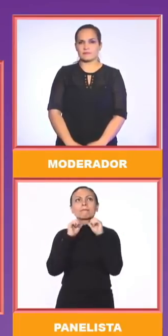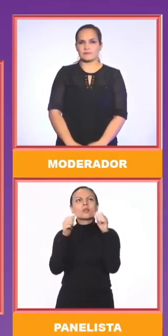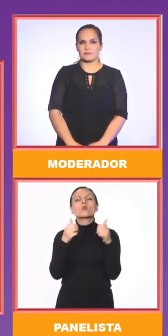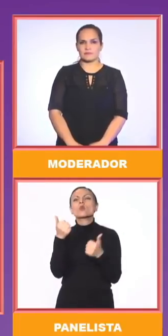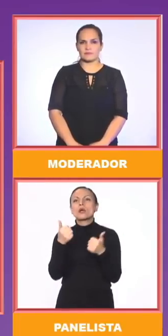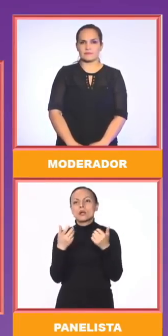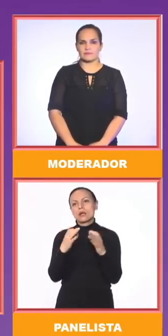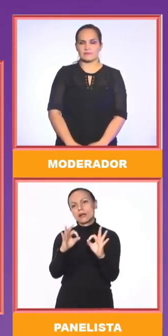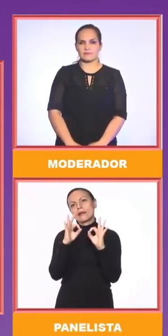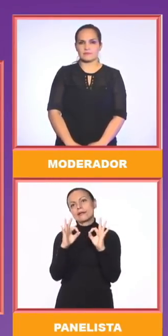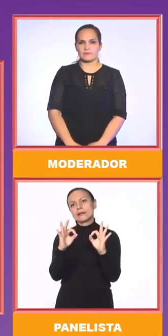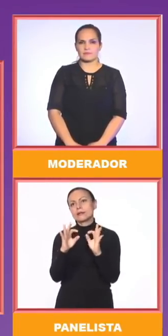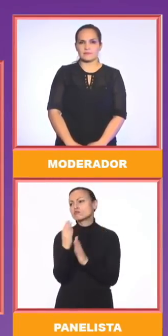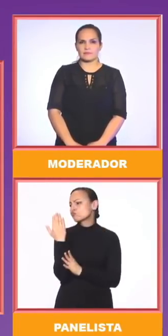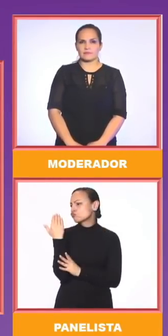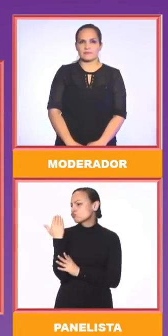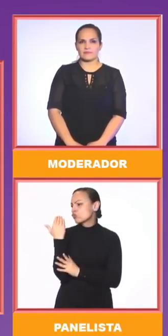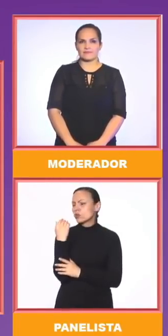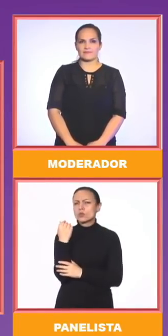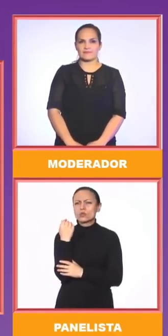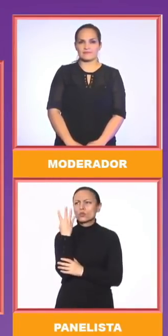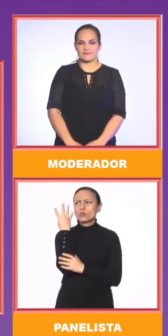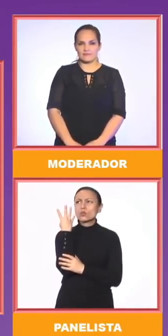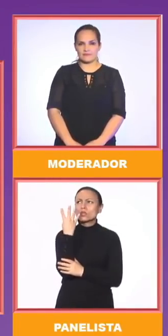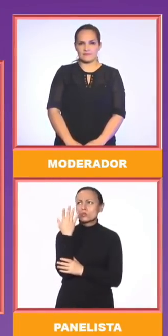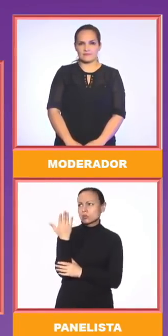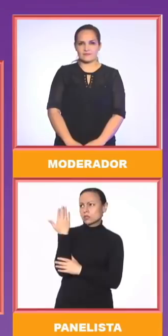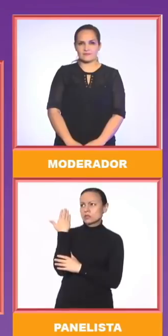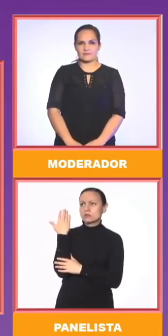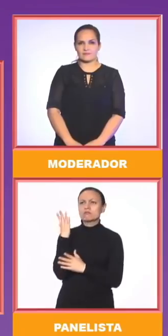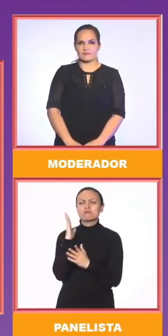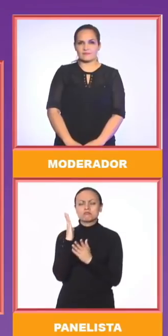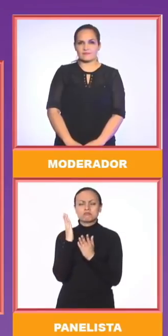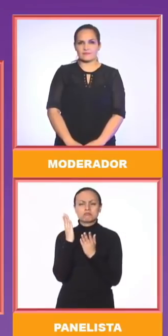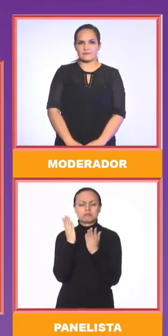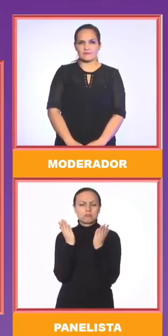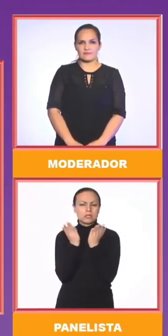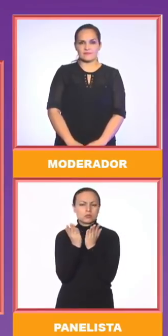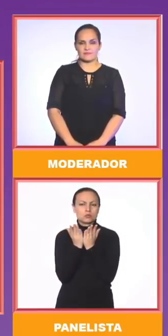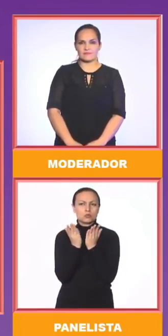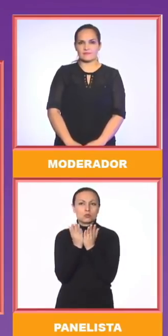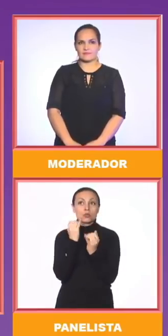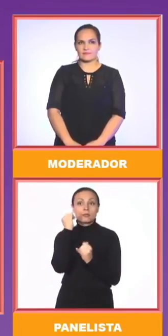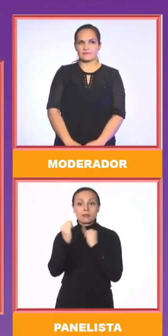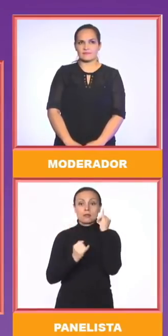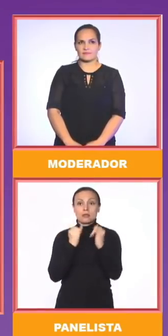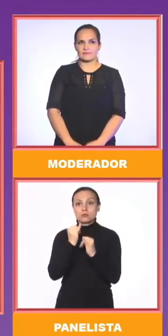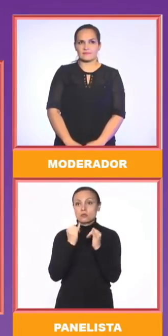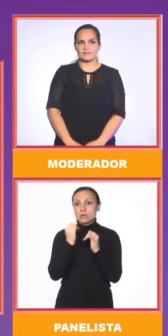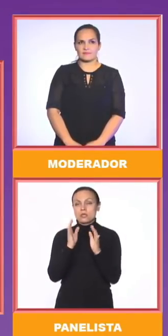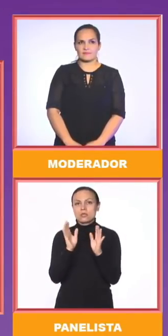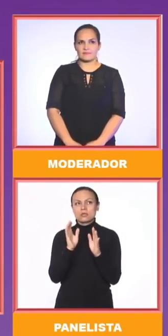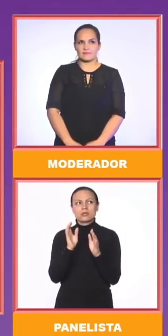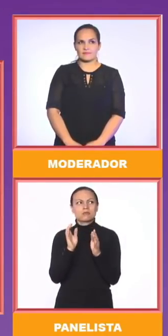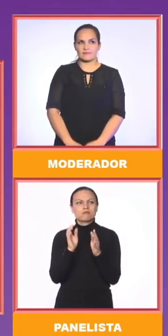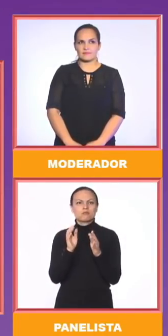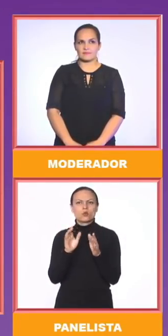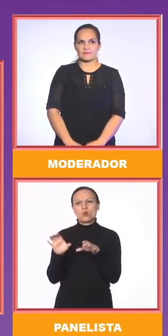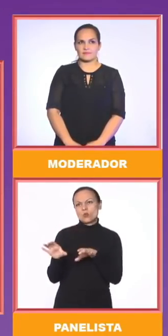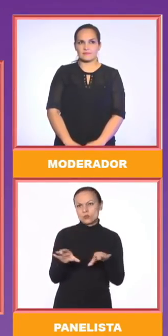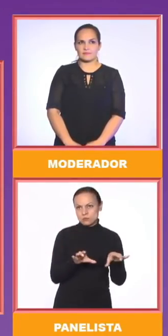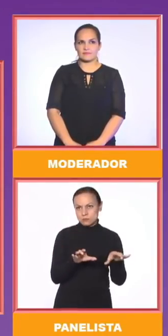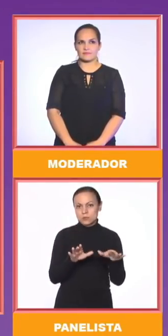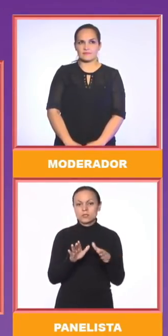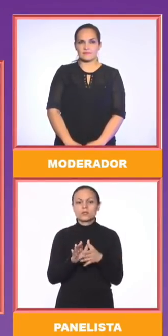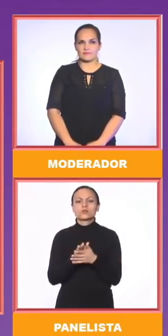cuatro días salieron los resultados del estudio internacional de Cívica. Hoy vamos a hablar con el doctor